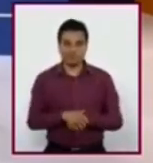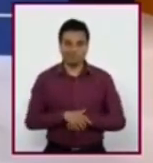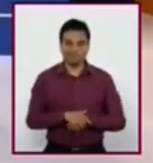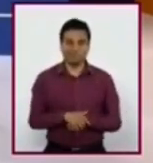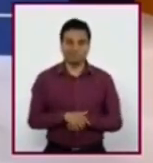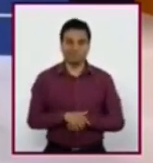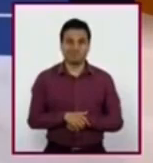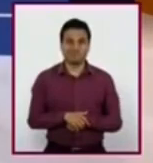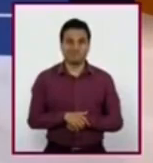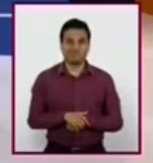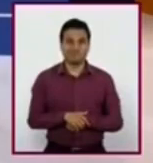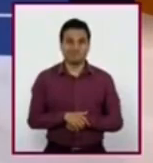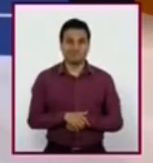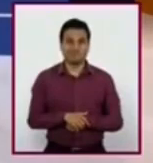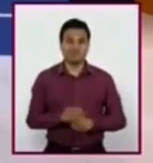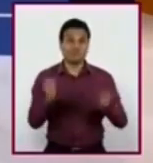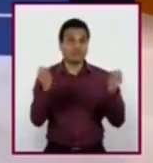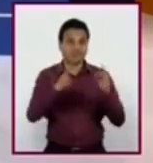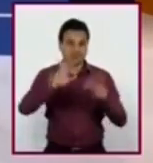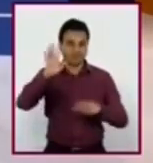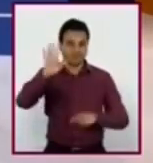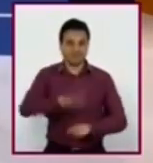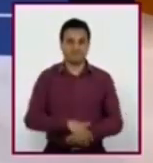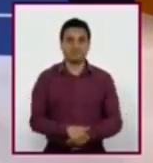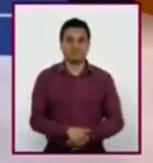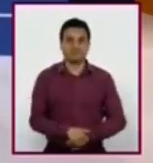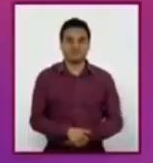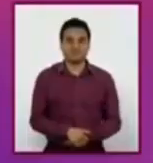del programa Aprende en Casa 2. ¡Hasta la próxima!